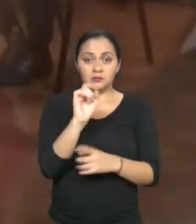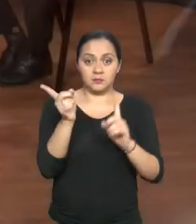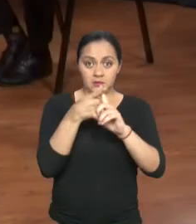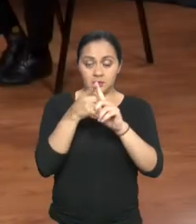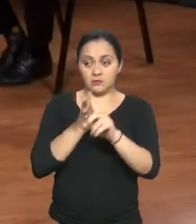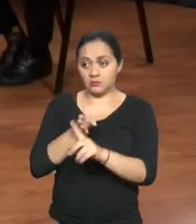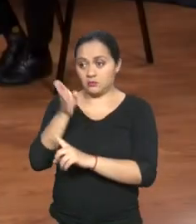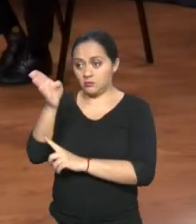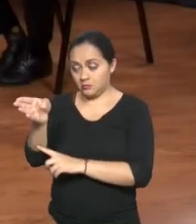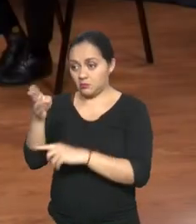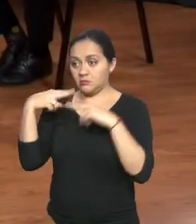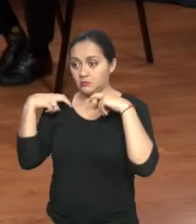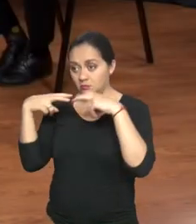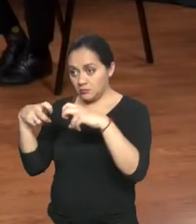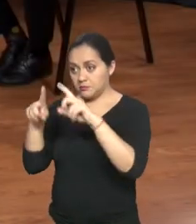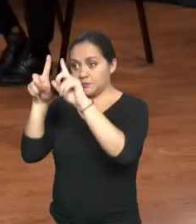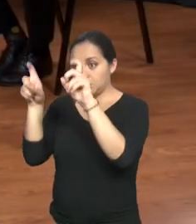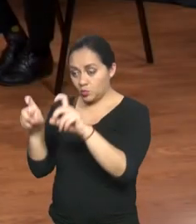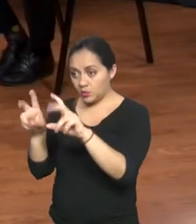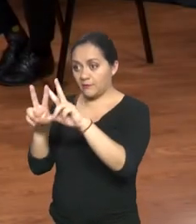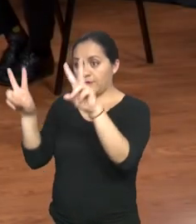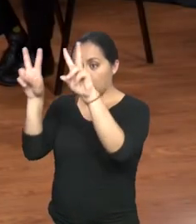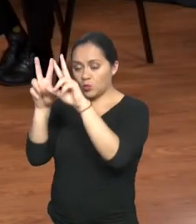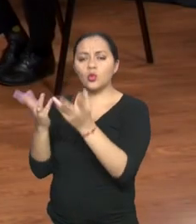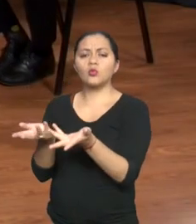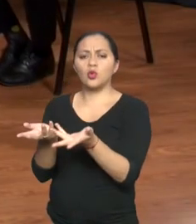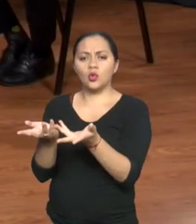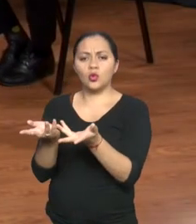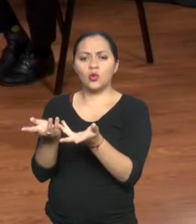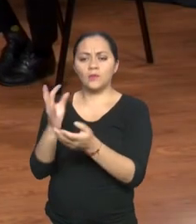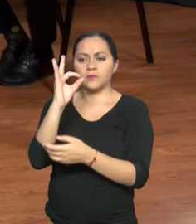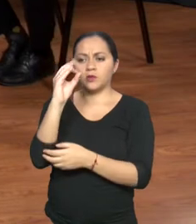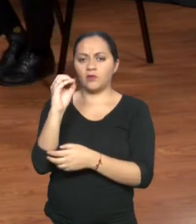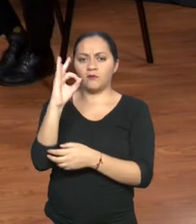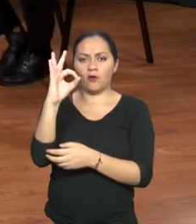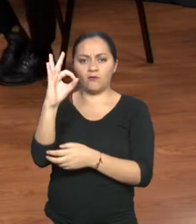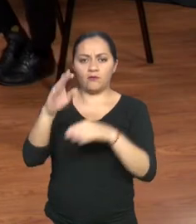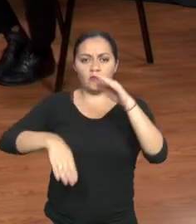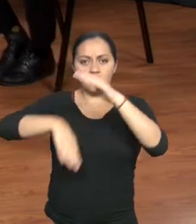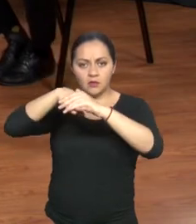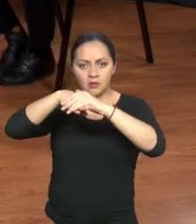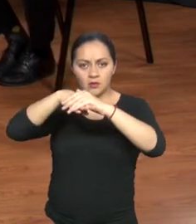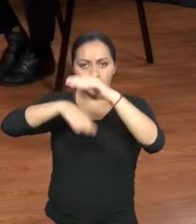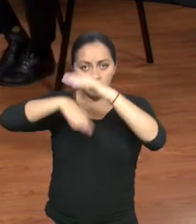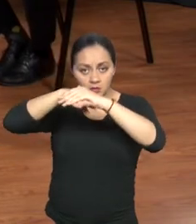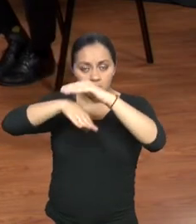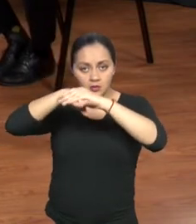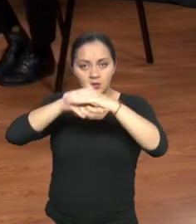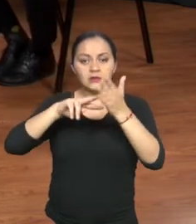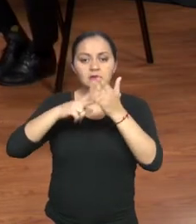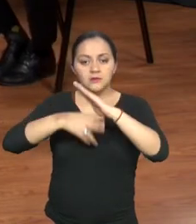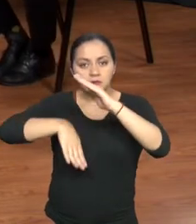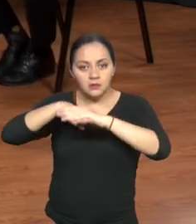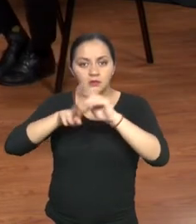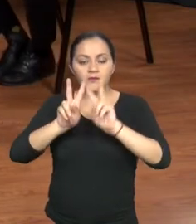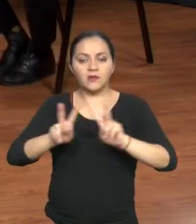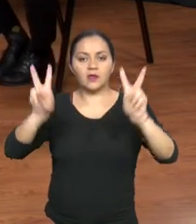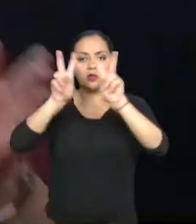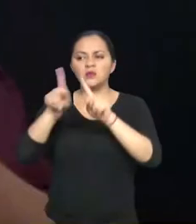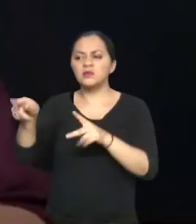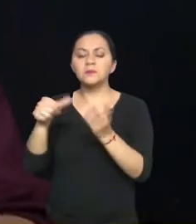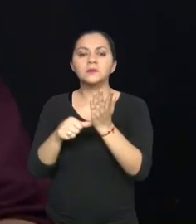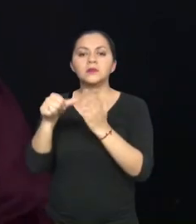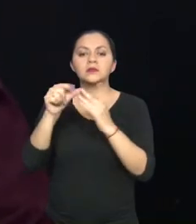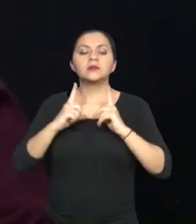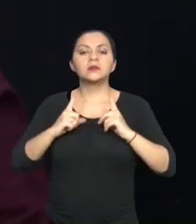averiguar justamente cuáles son los valores que tendría con este precio FOB el vehículo para hacer el trámite y comenzar a hacerlo con el Ministerio de